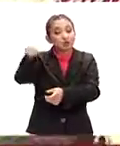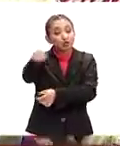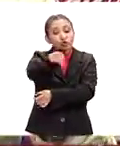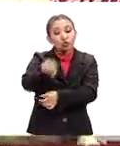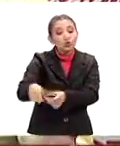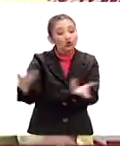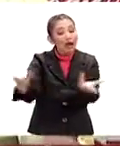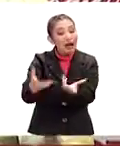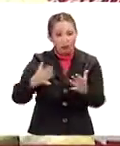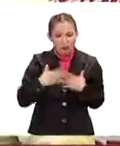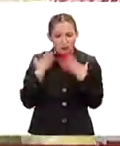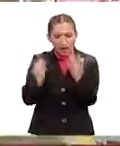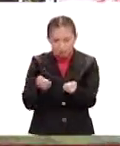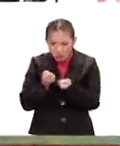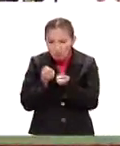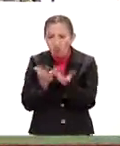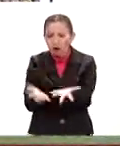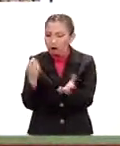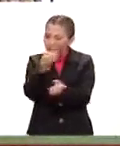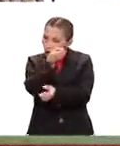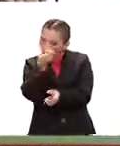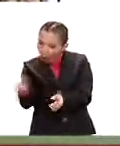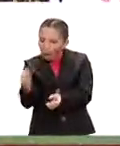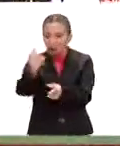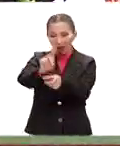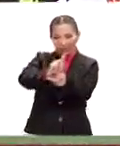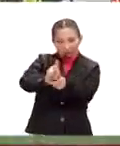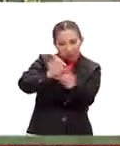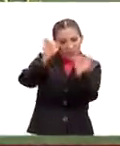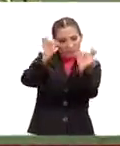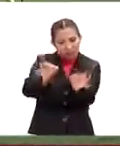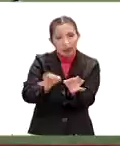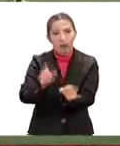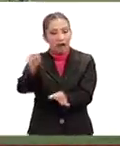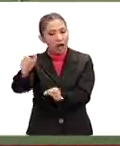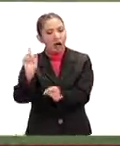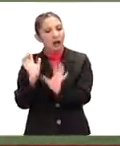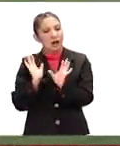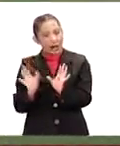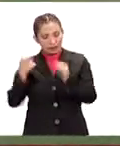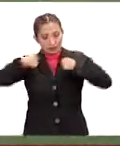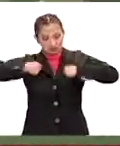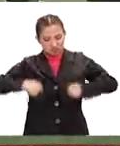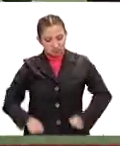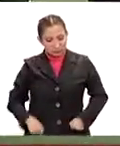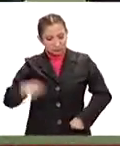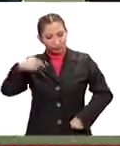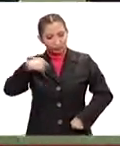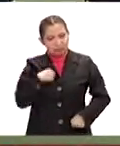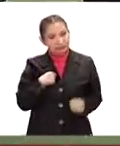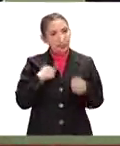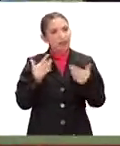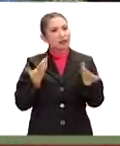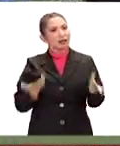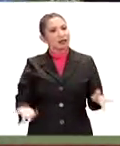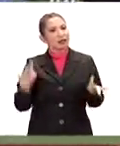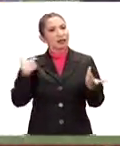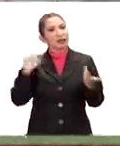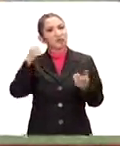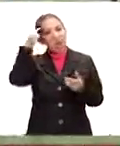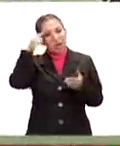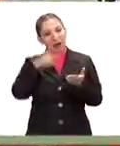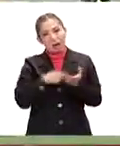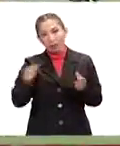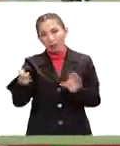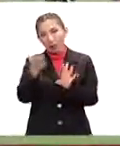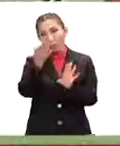la confianza, el orden, la disciplina. Vamos a transpirar esta camiseta porque considero que,